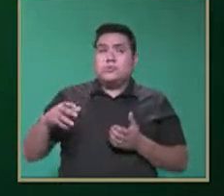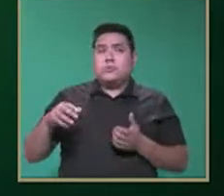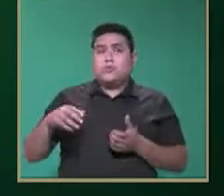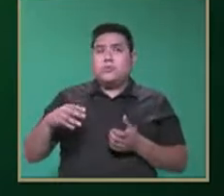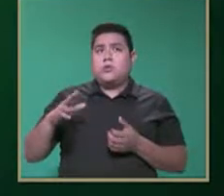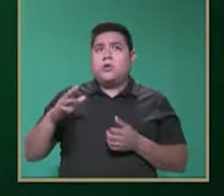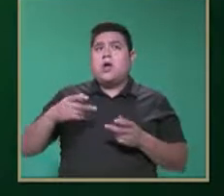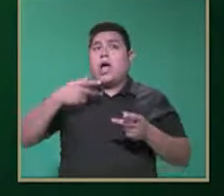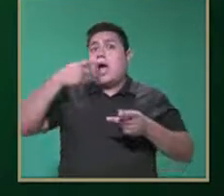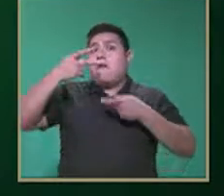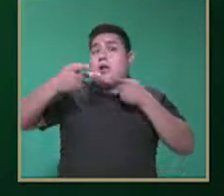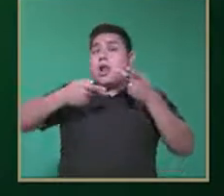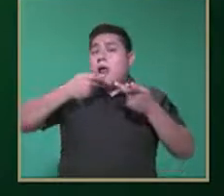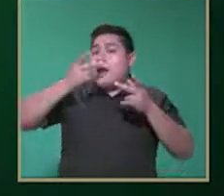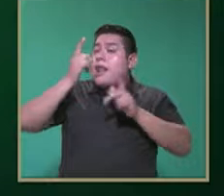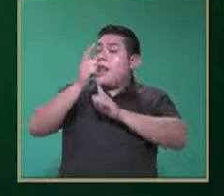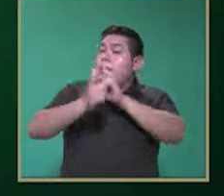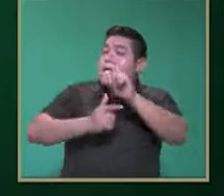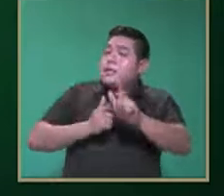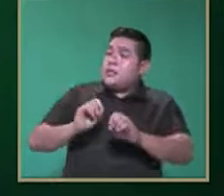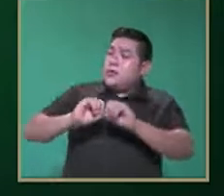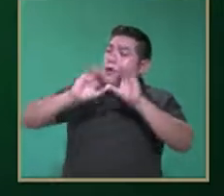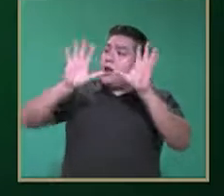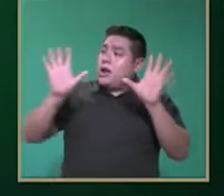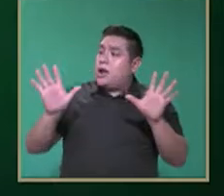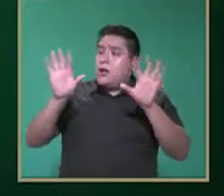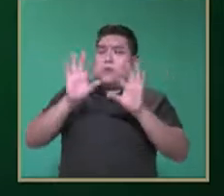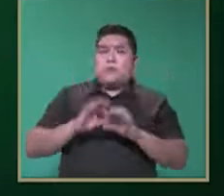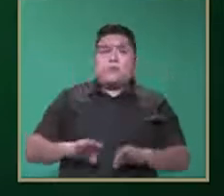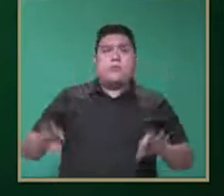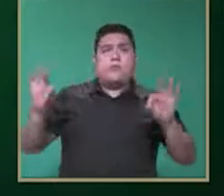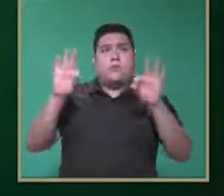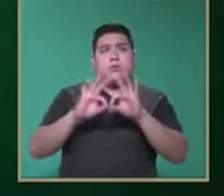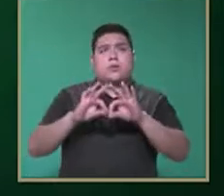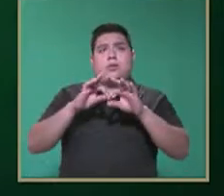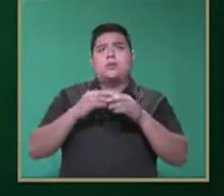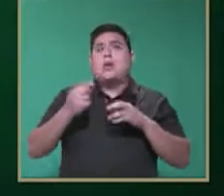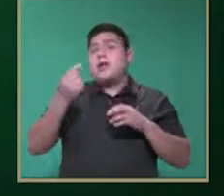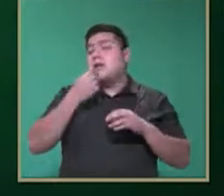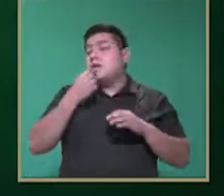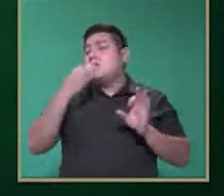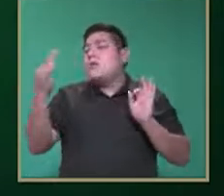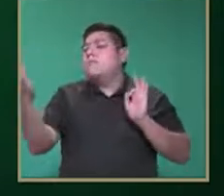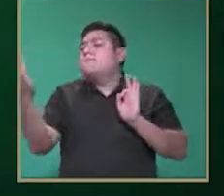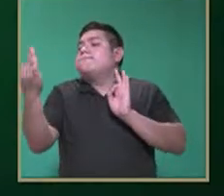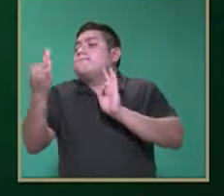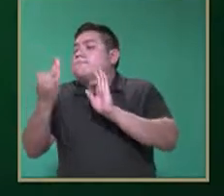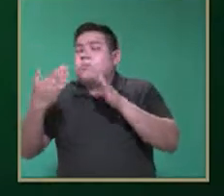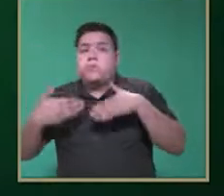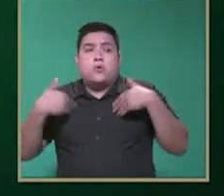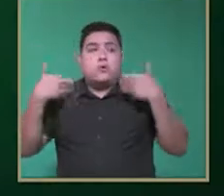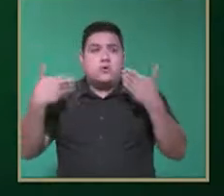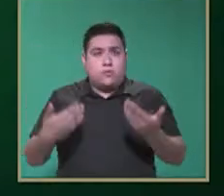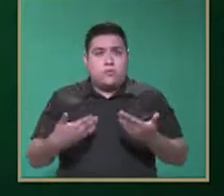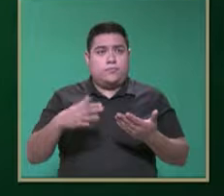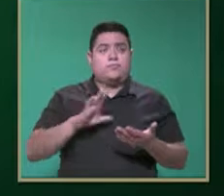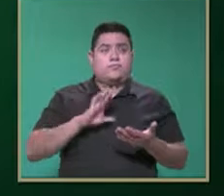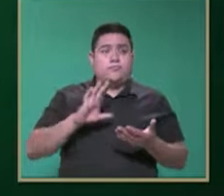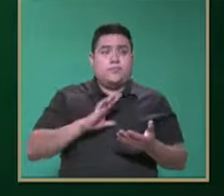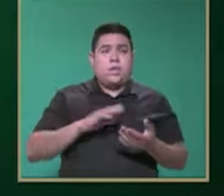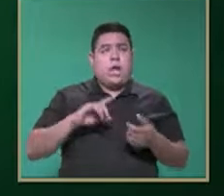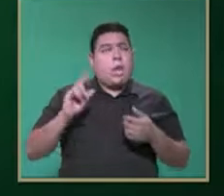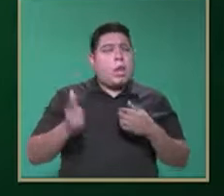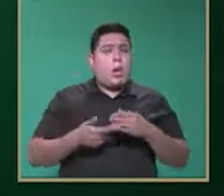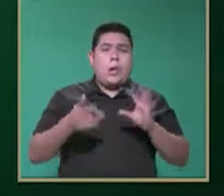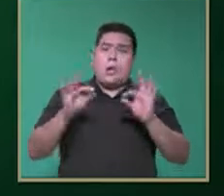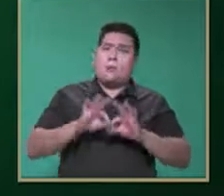despacio, claramente y con coherencia. Siempre acercándonos al menor para que él nos tenga demasiada confianza. Sí, un aspecto